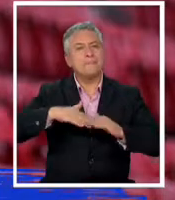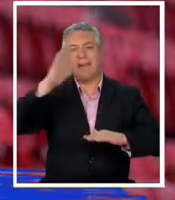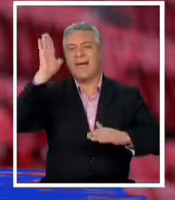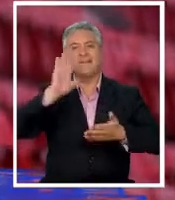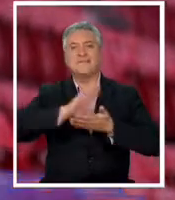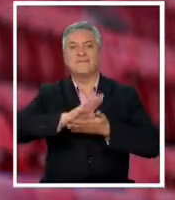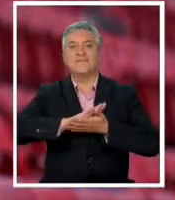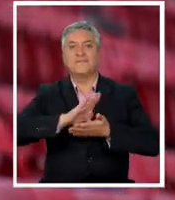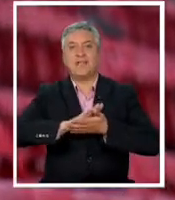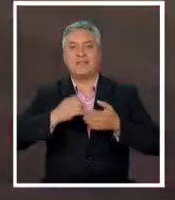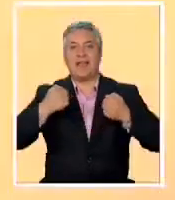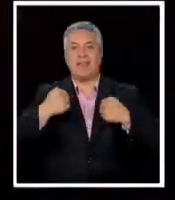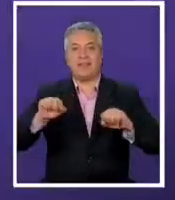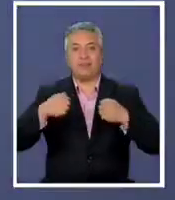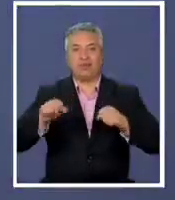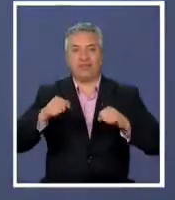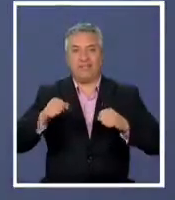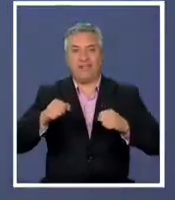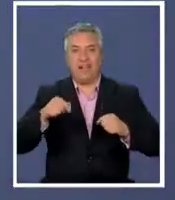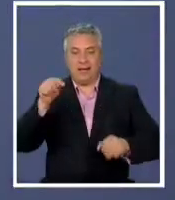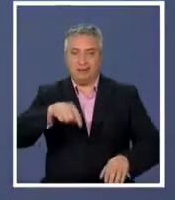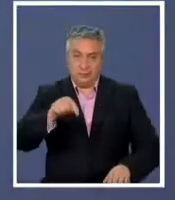deportiva en la historia de nuestro país